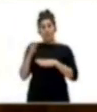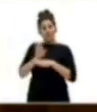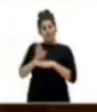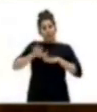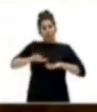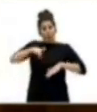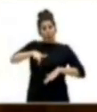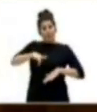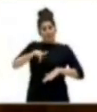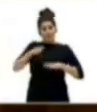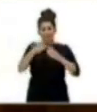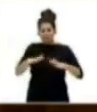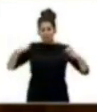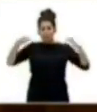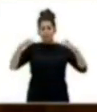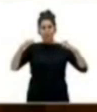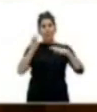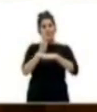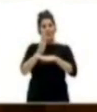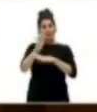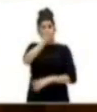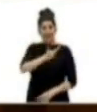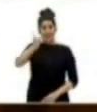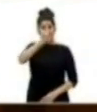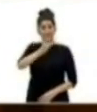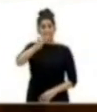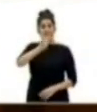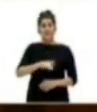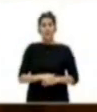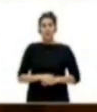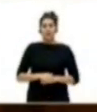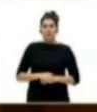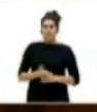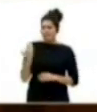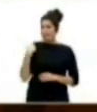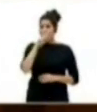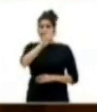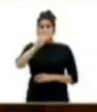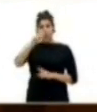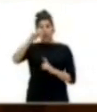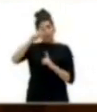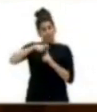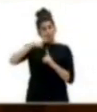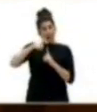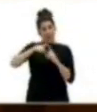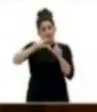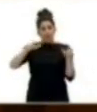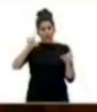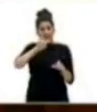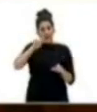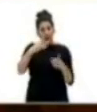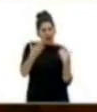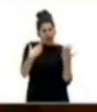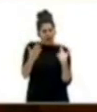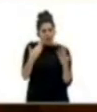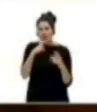está aquí en la Cámara del Parlamento de Canarias. El pasado 24 de mayo el pueblo canario habló. Habló en las